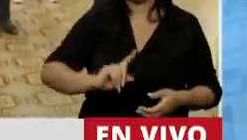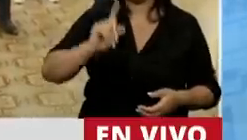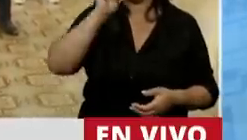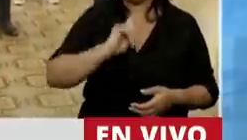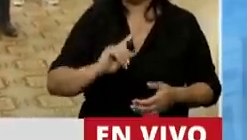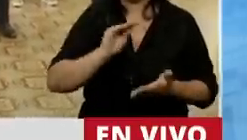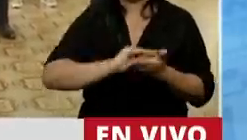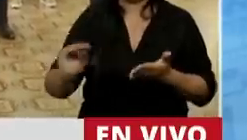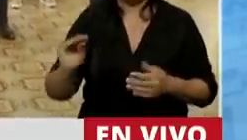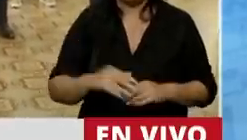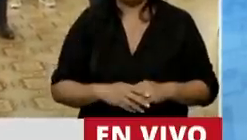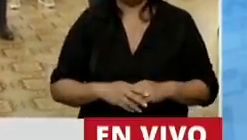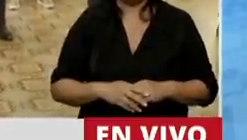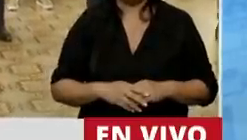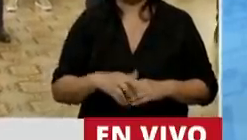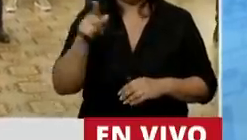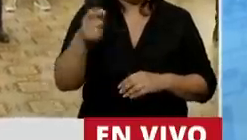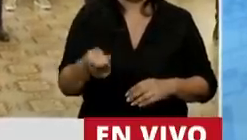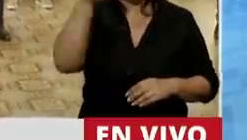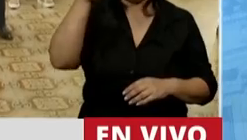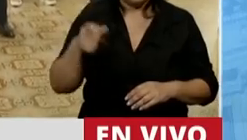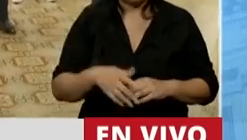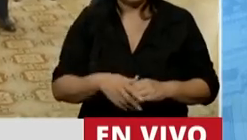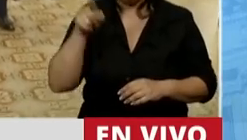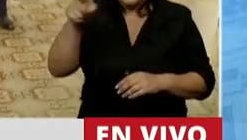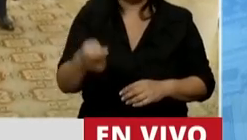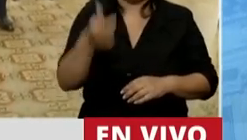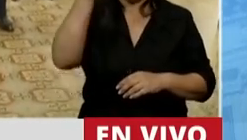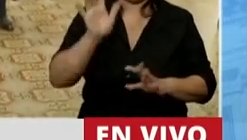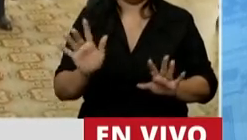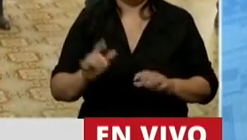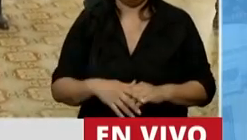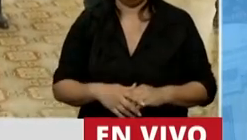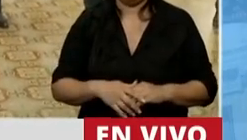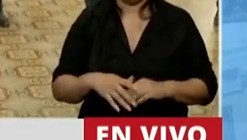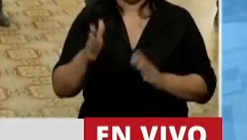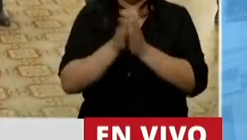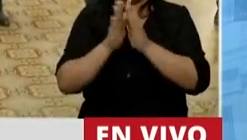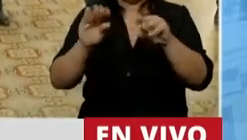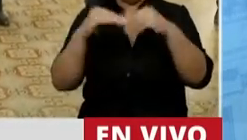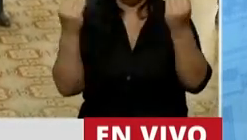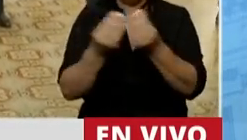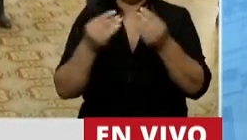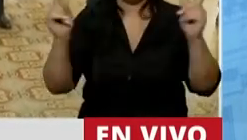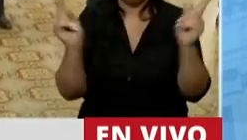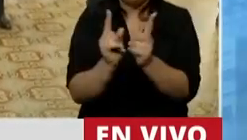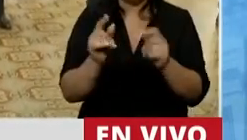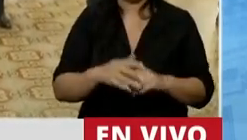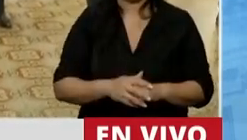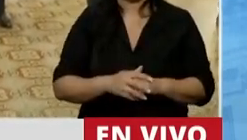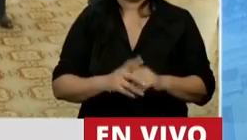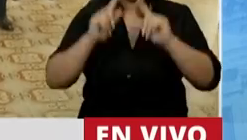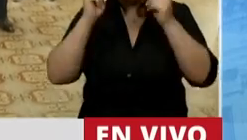diputado. Eso es mucho más fácil. Diputado, vaya redondeando. Y además,